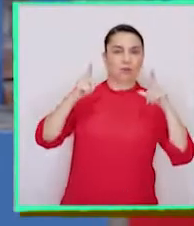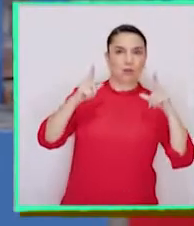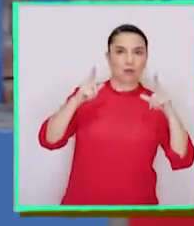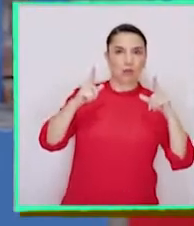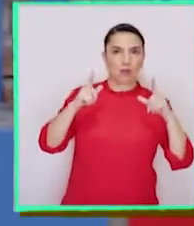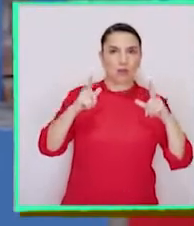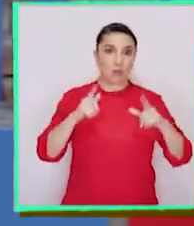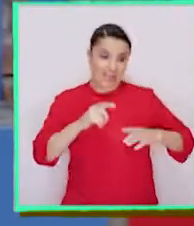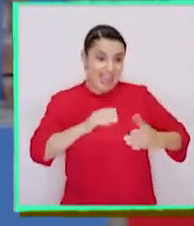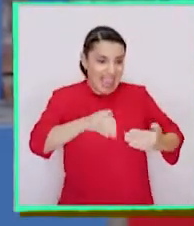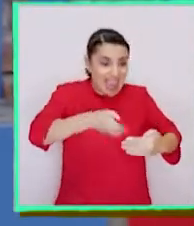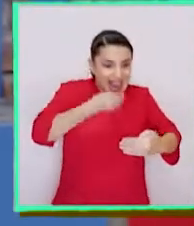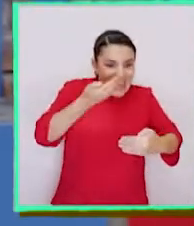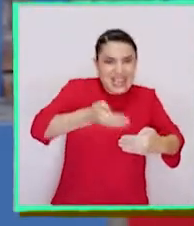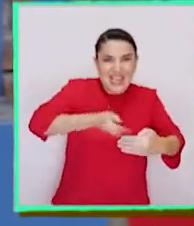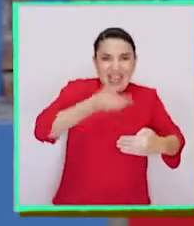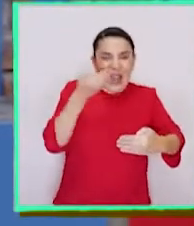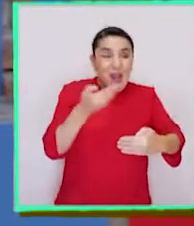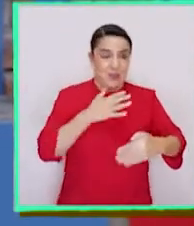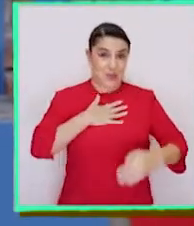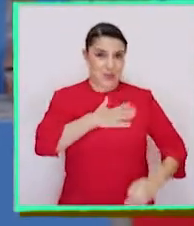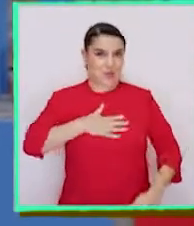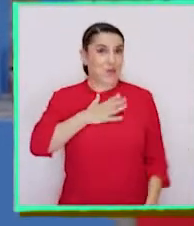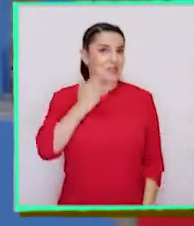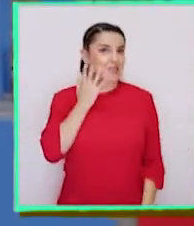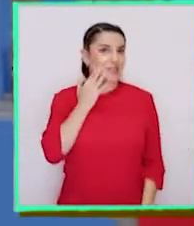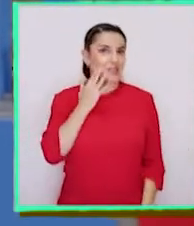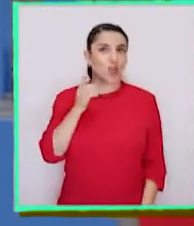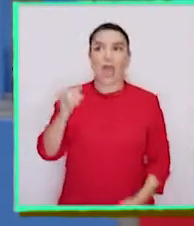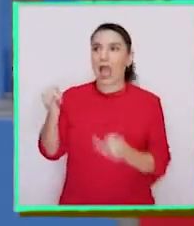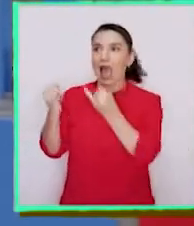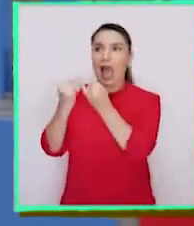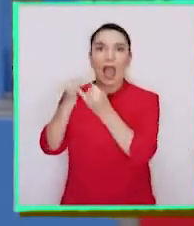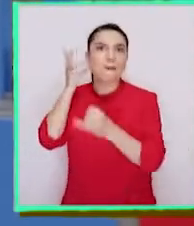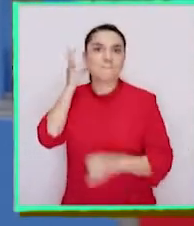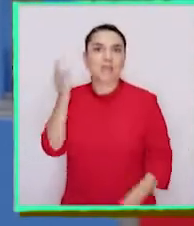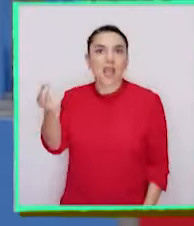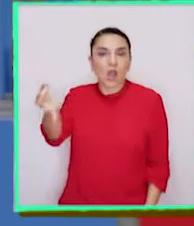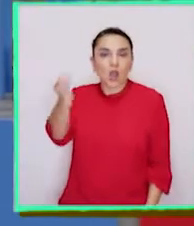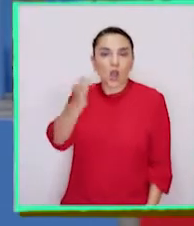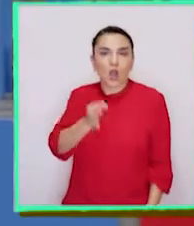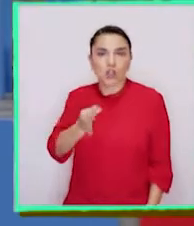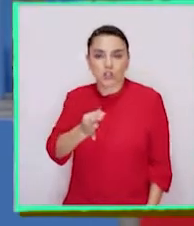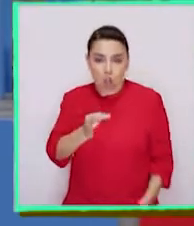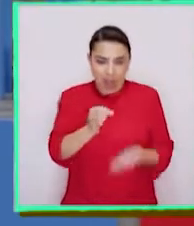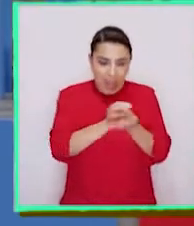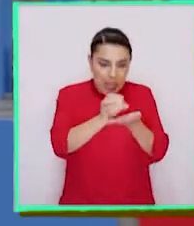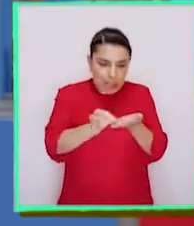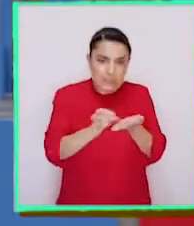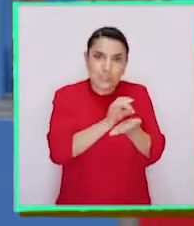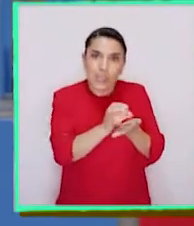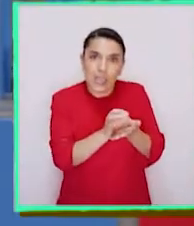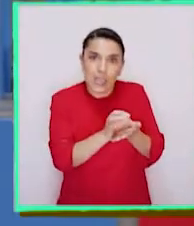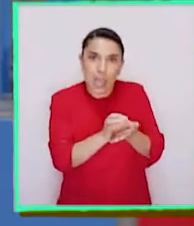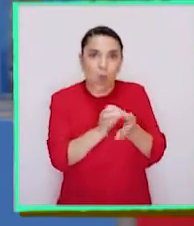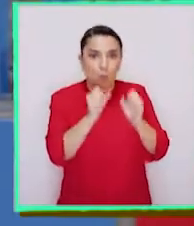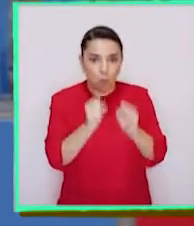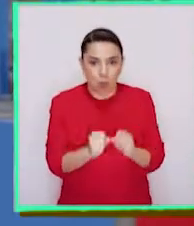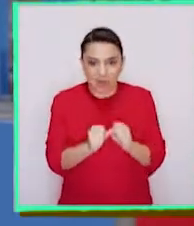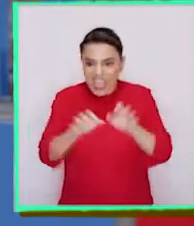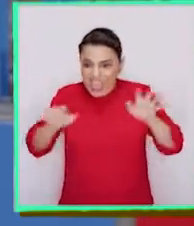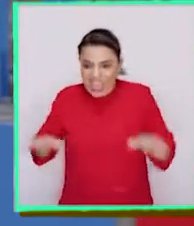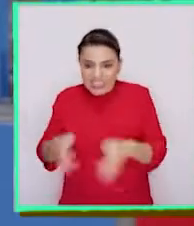Porque mi caldo es delicioso. Pero ella me contó que las lentejas se pueden comer en